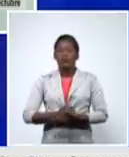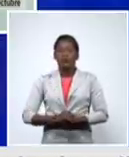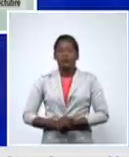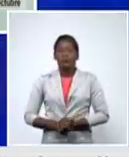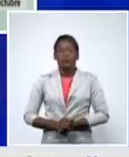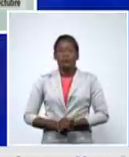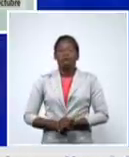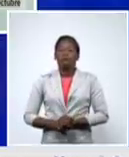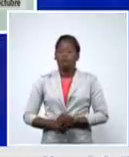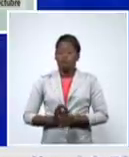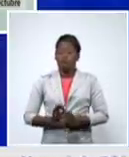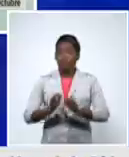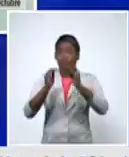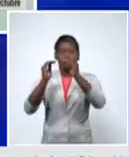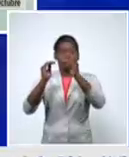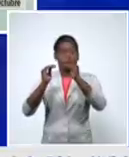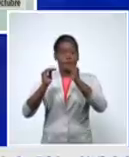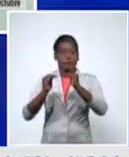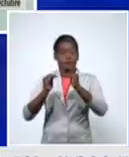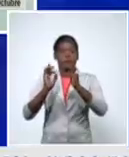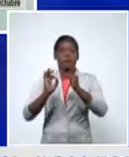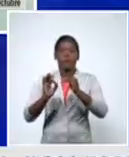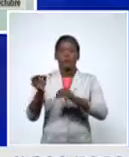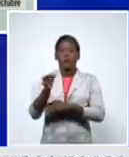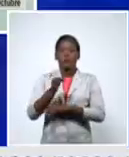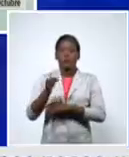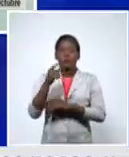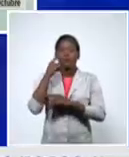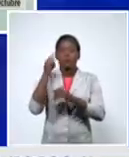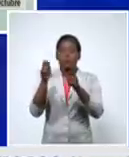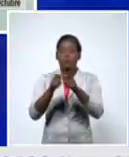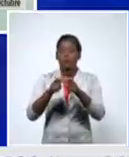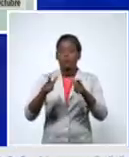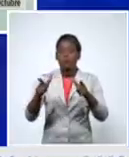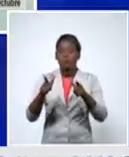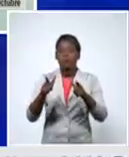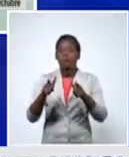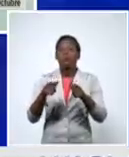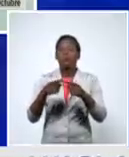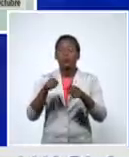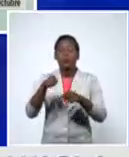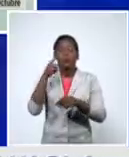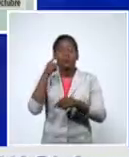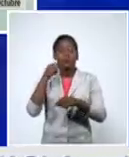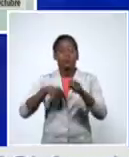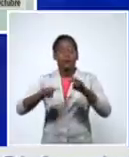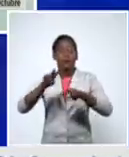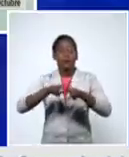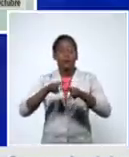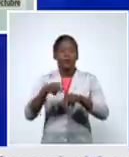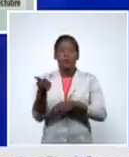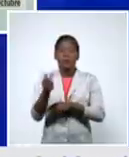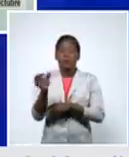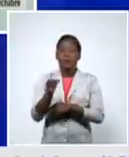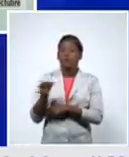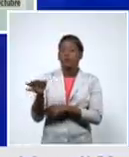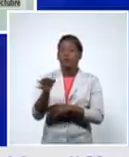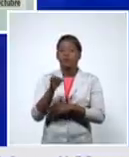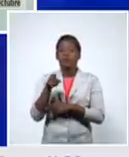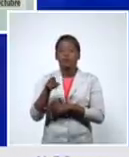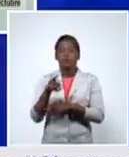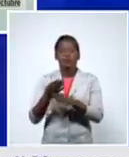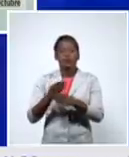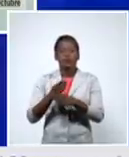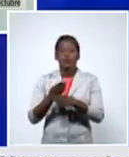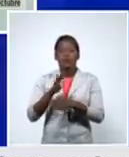municipios de los cuales como se puede ver 10 son de la provincia de La Habana está el 45,2%